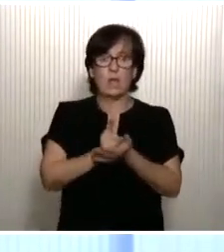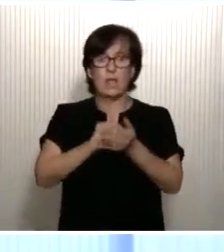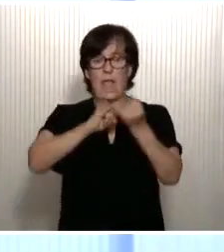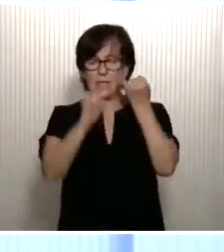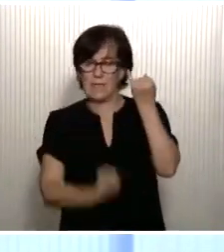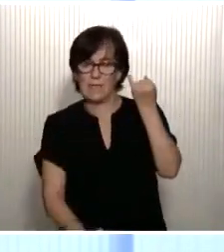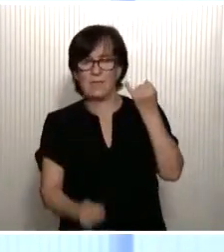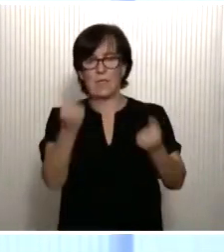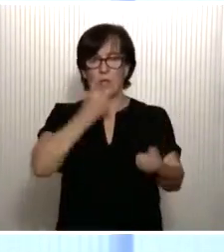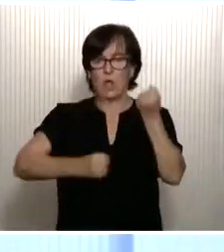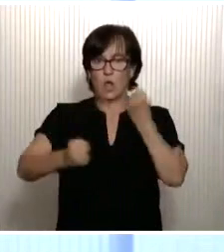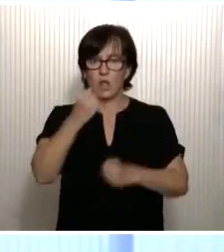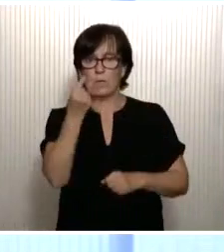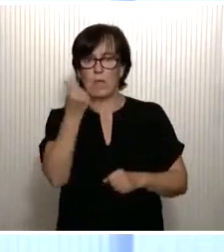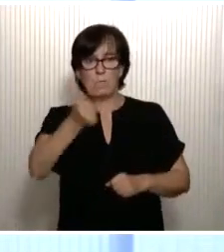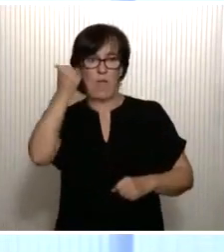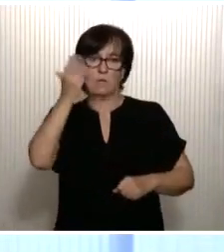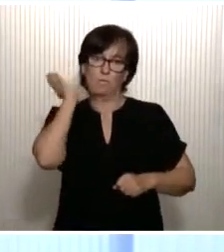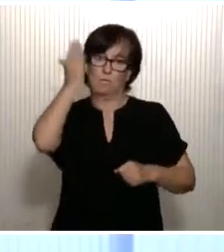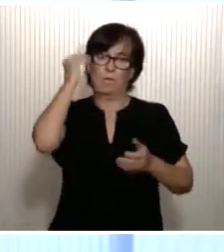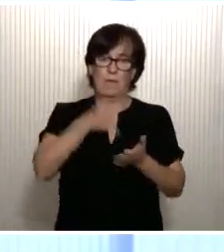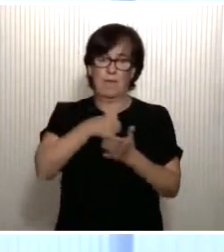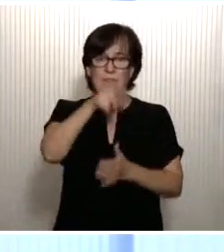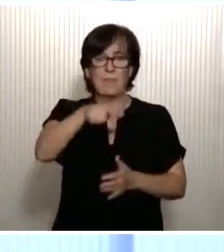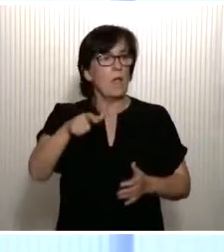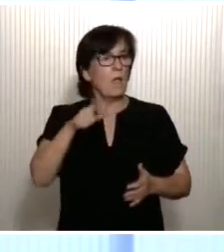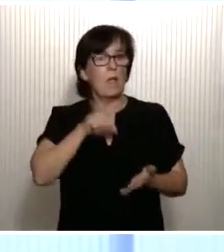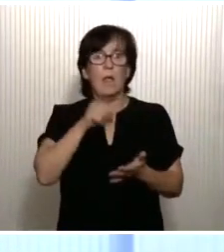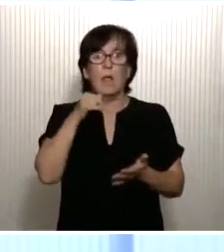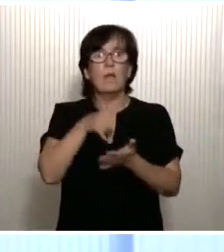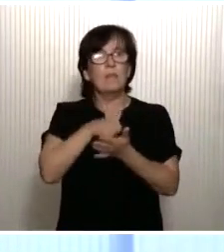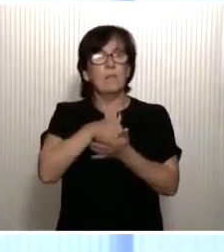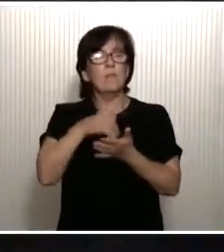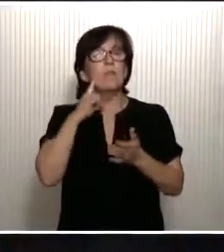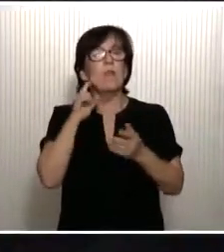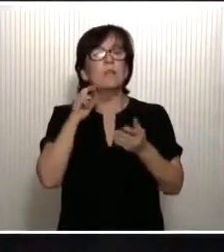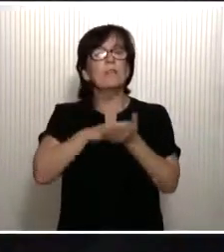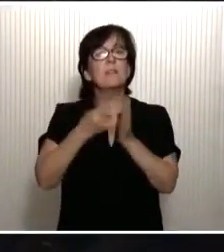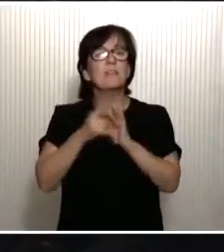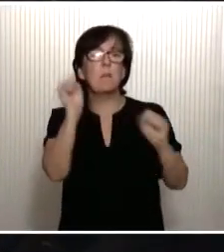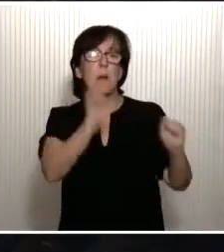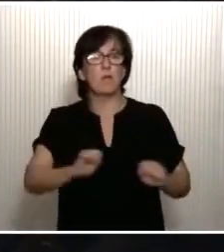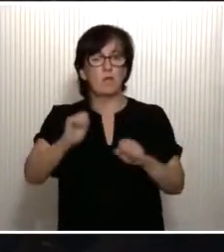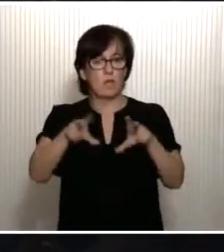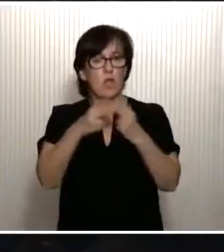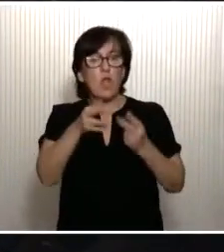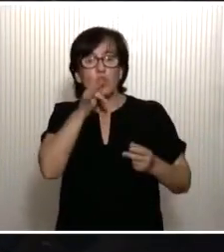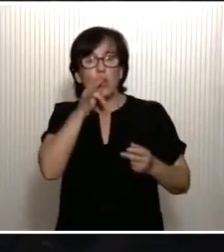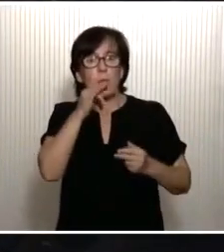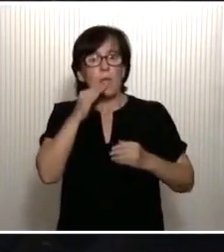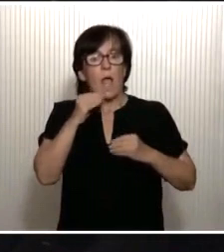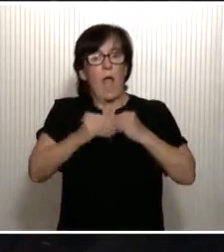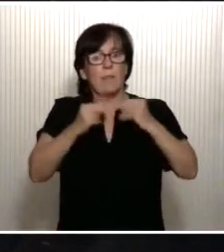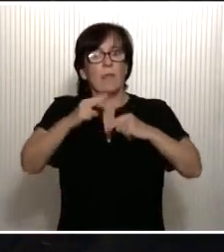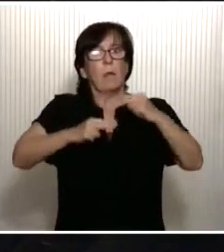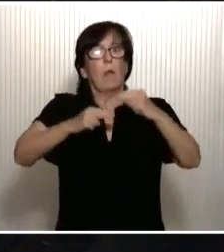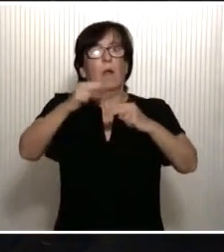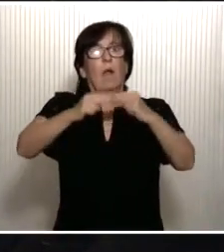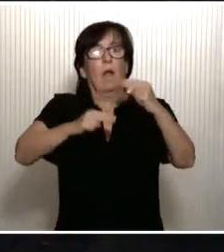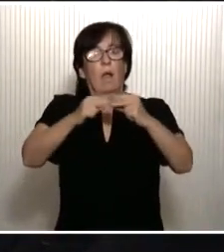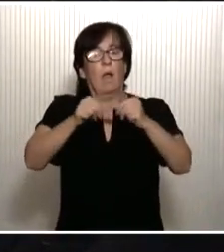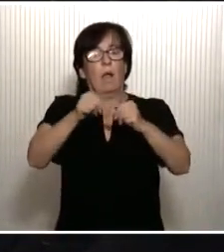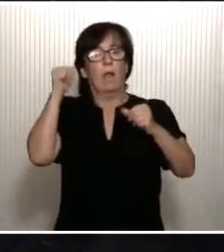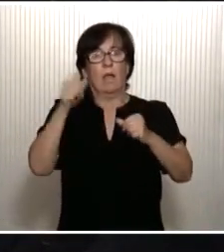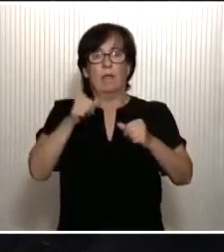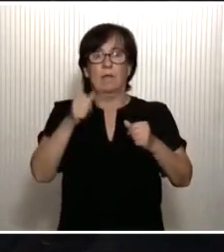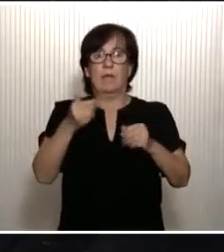económica y financiera sobre los más débiles. debilitó nuestros sistemas de protección social, que aún estábamos recomponiendo o reconstruyendo antes